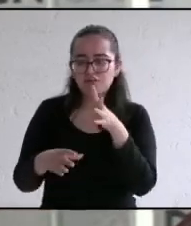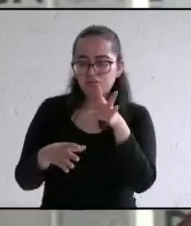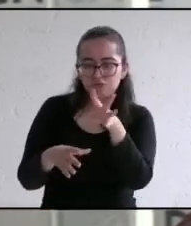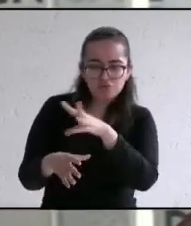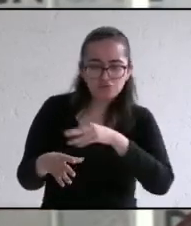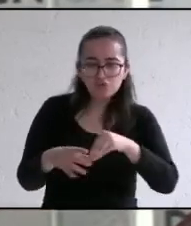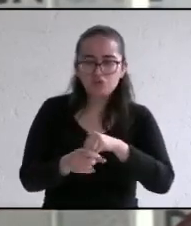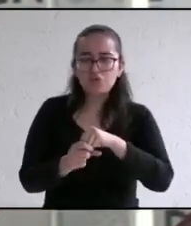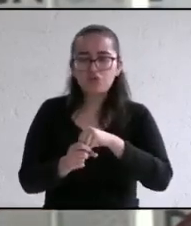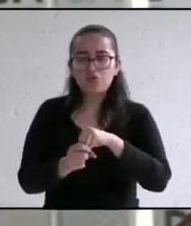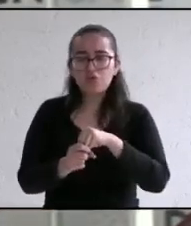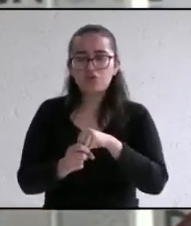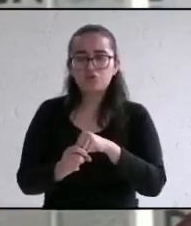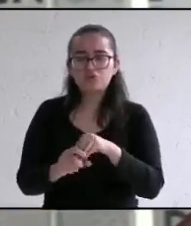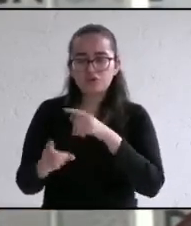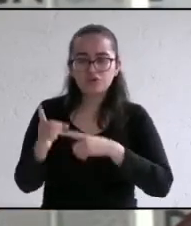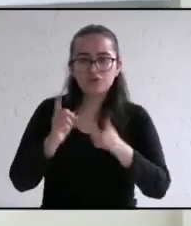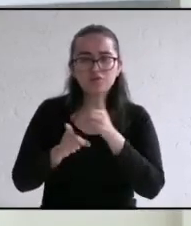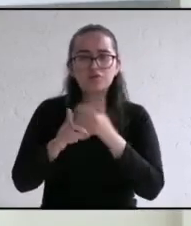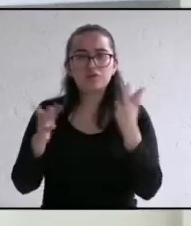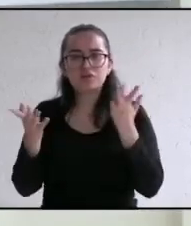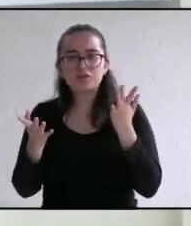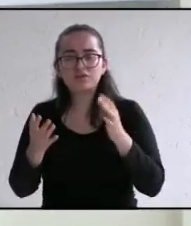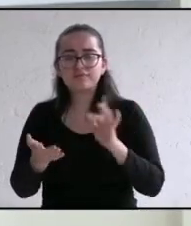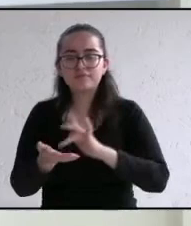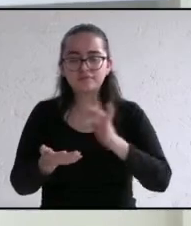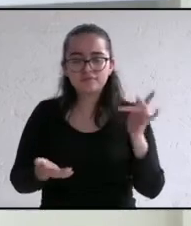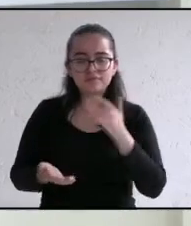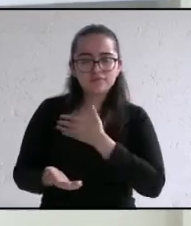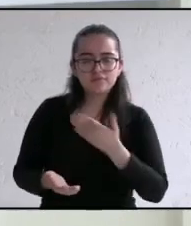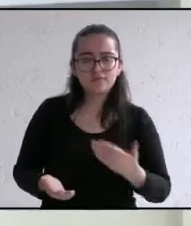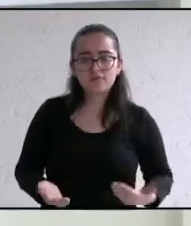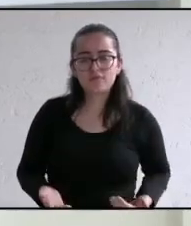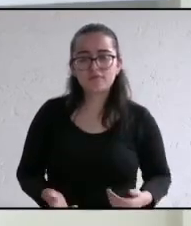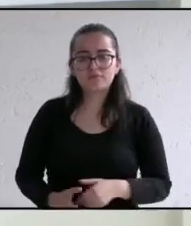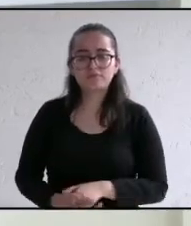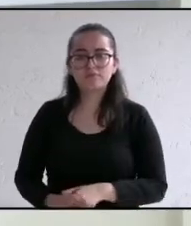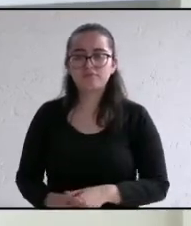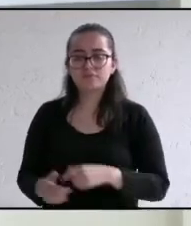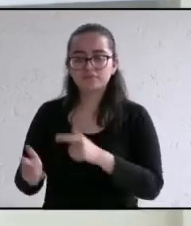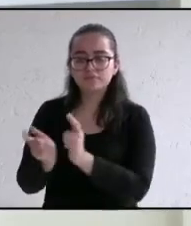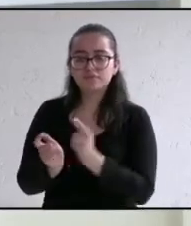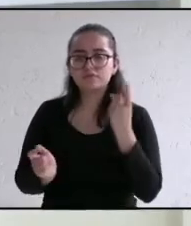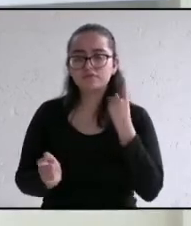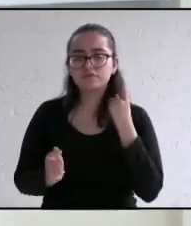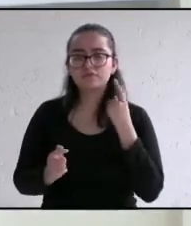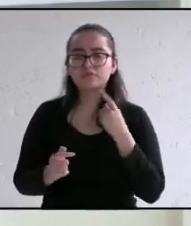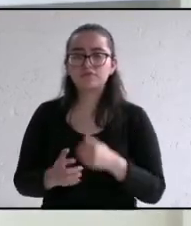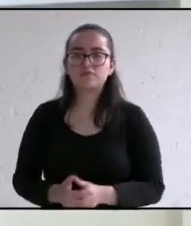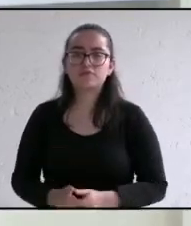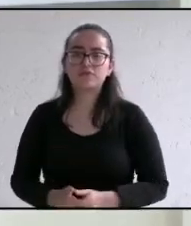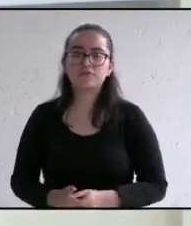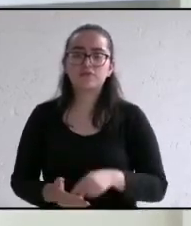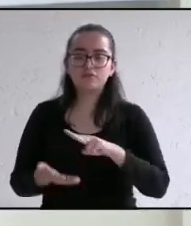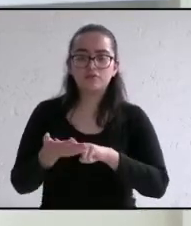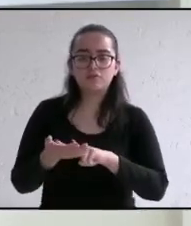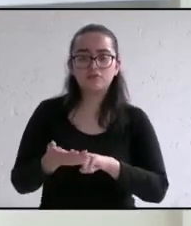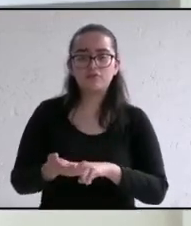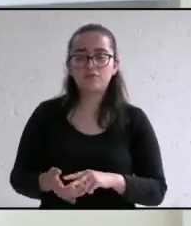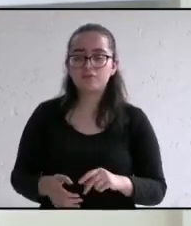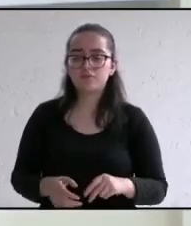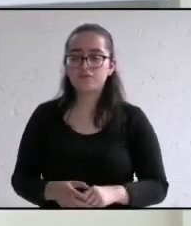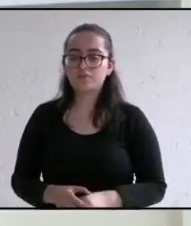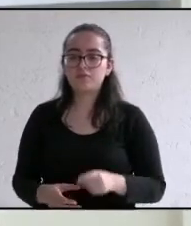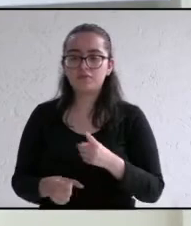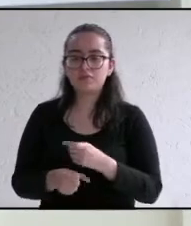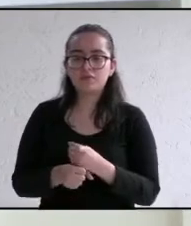municipio gracias candidato del partido verde iniciamos la primera ronda